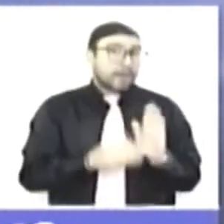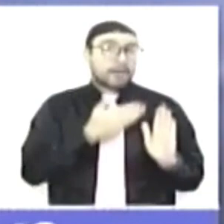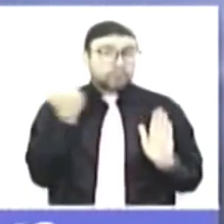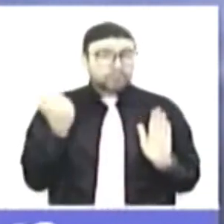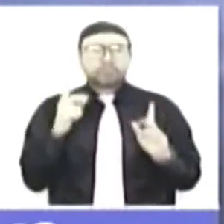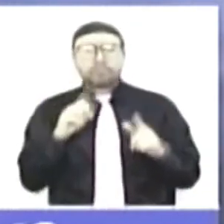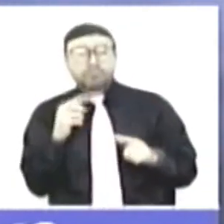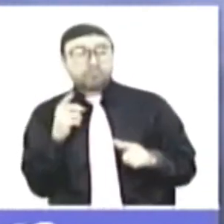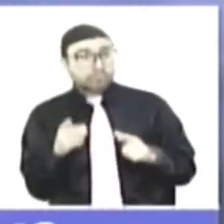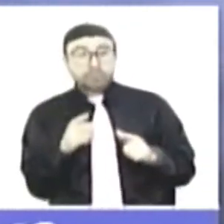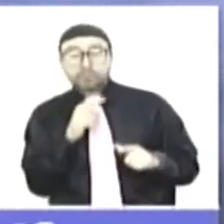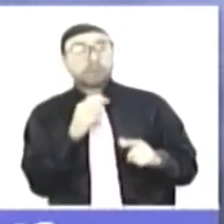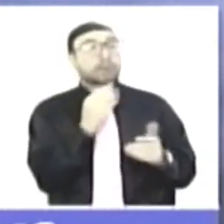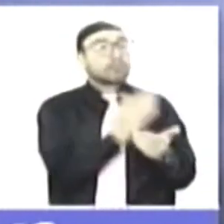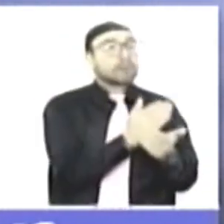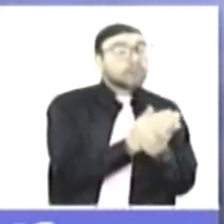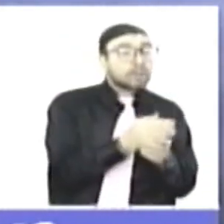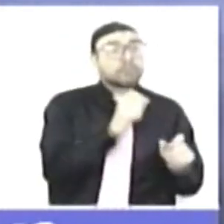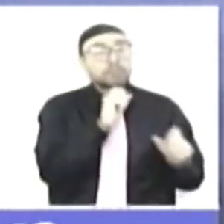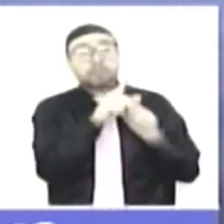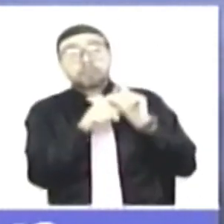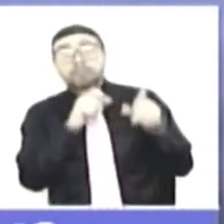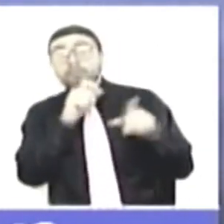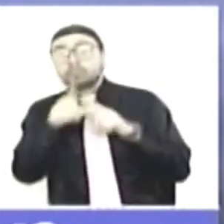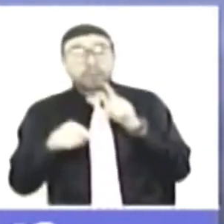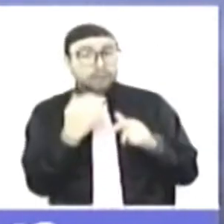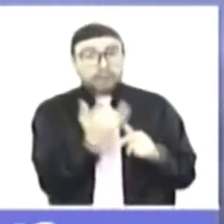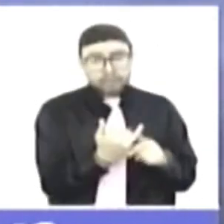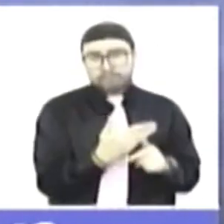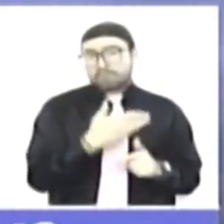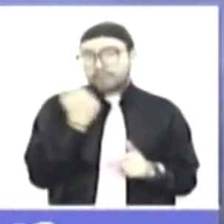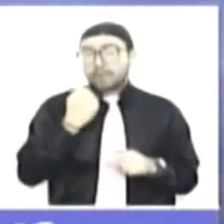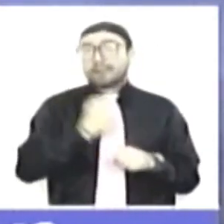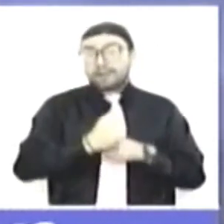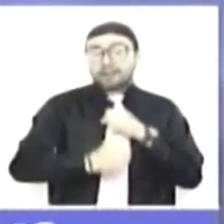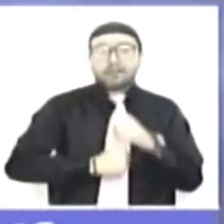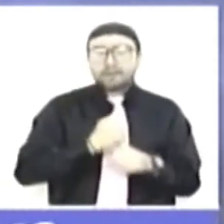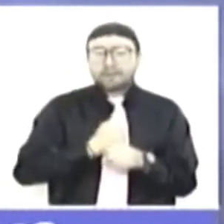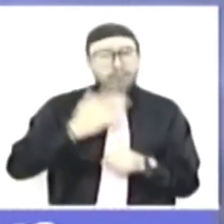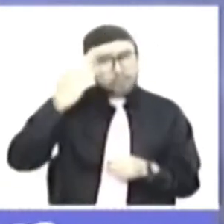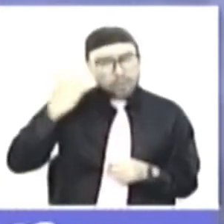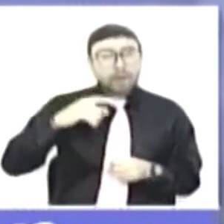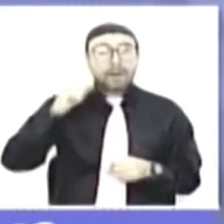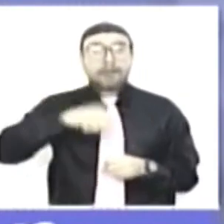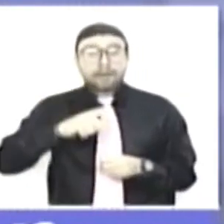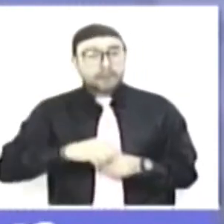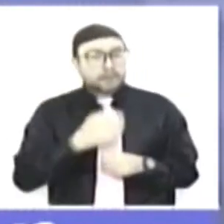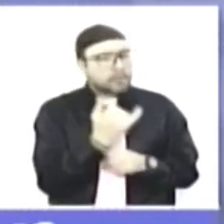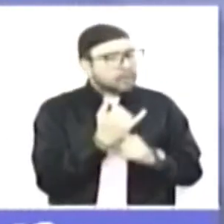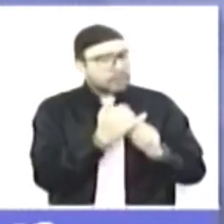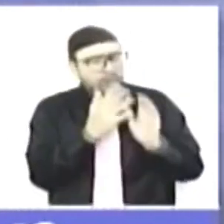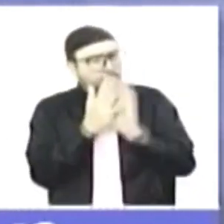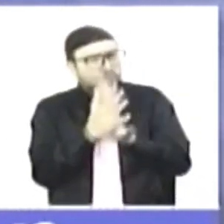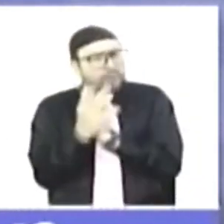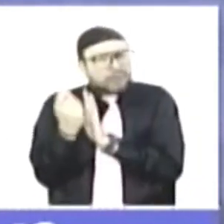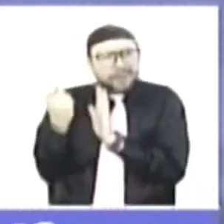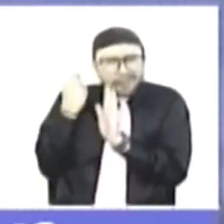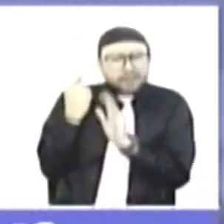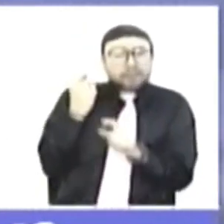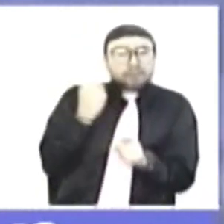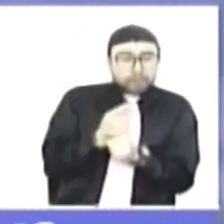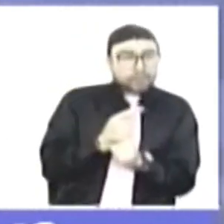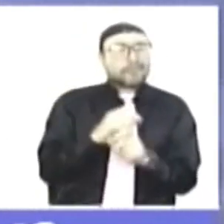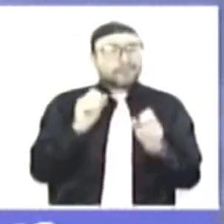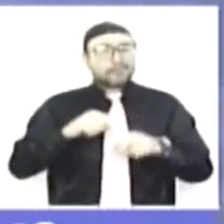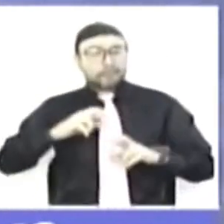Entonces, eso también va a ser muy importante este año, en la medida en que vamos a necesitar información muy actualizada para responder